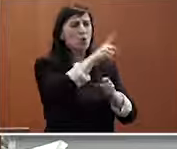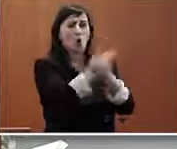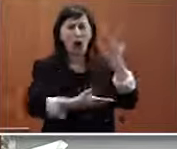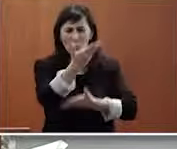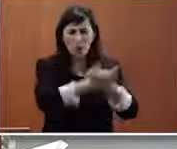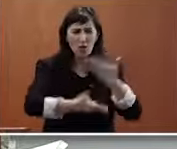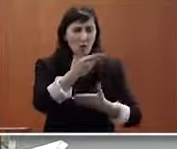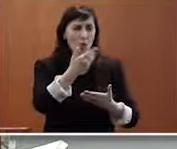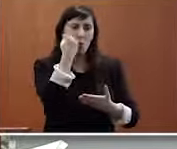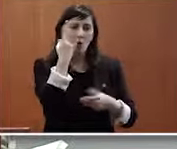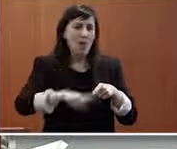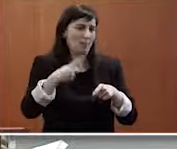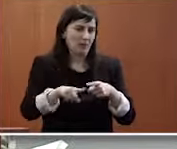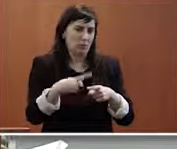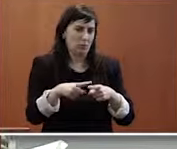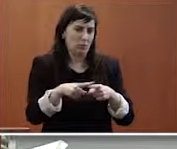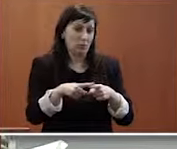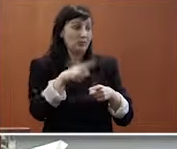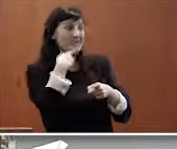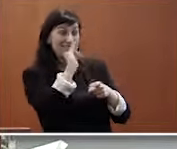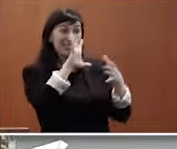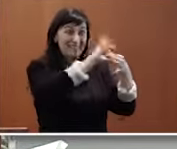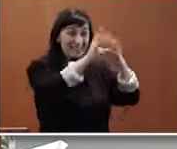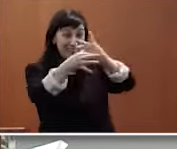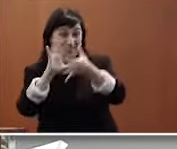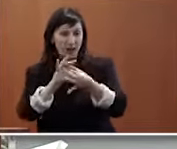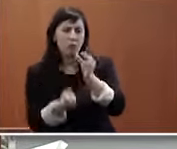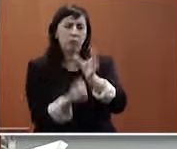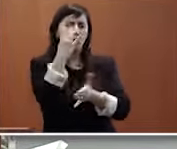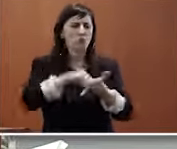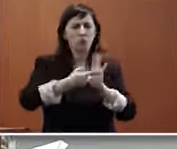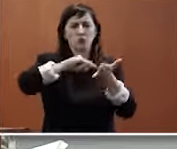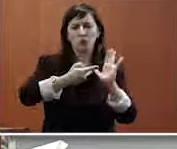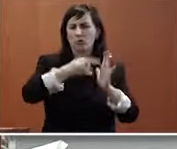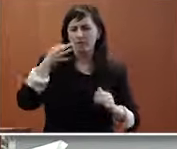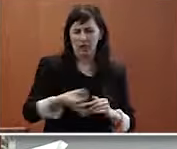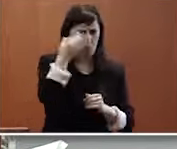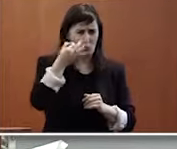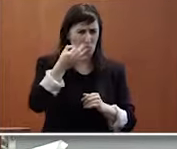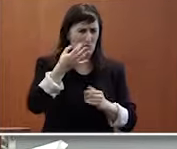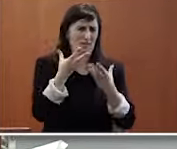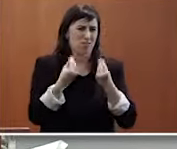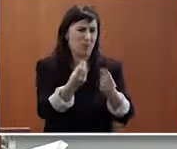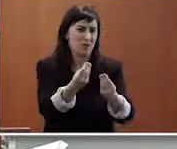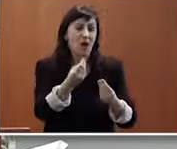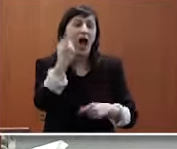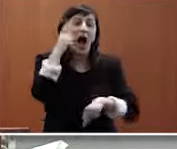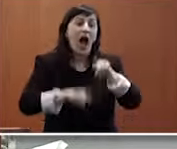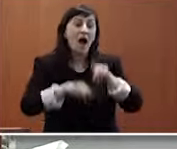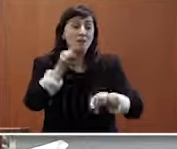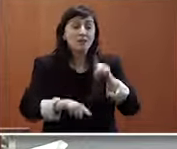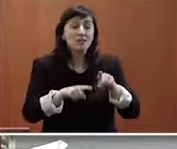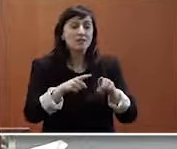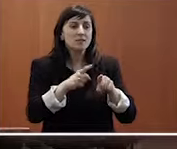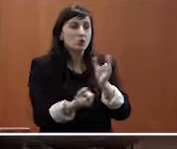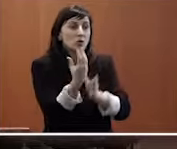uno dos elementos que desde logo del cual nacen soluciónes para moitos dos problemas que tenemos identificados solos podemos hacer lo digo de vez en cuando pocas cosas